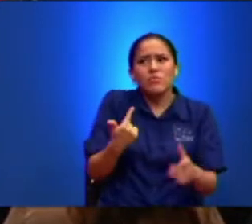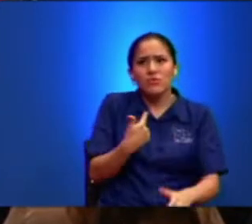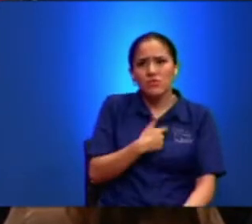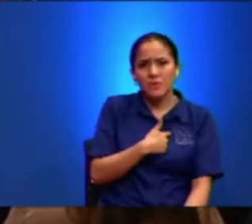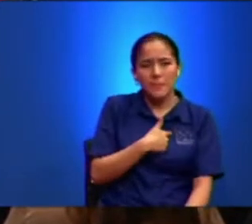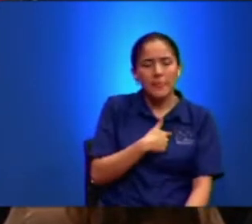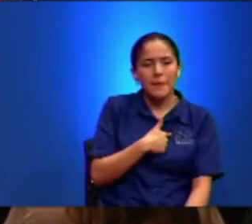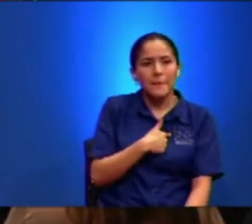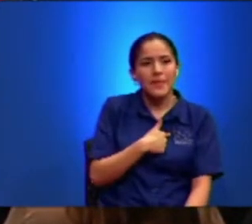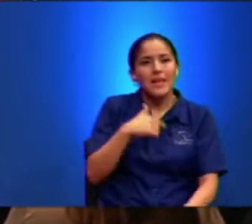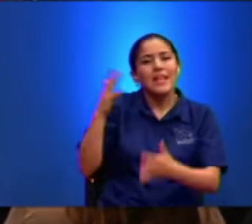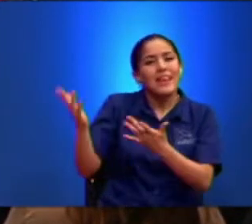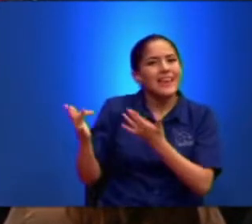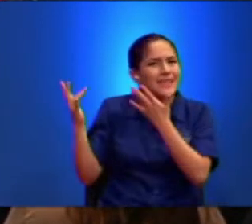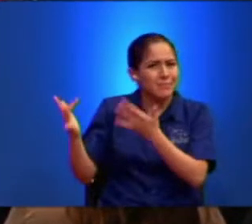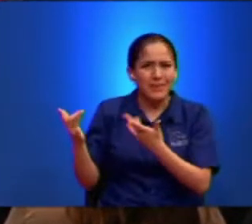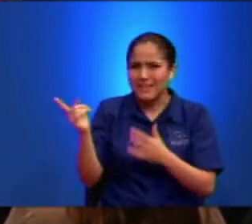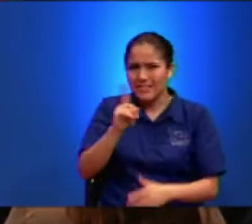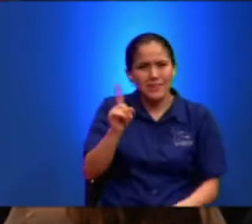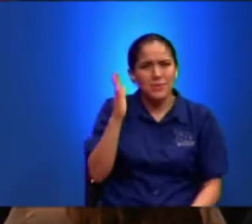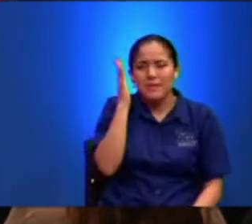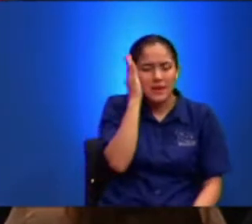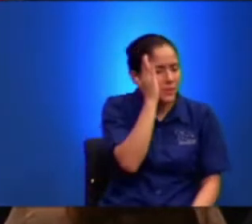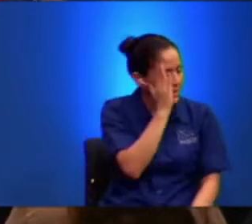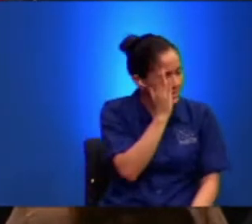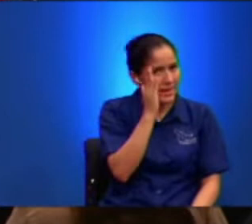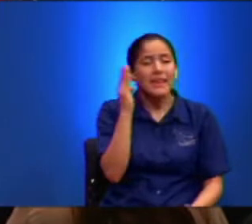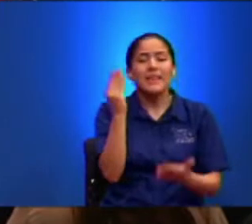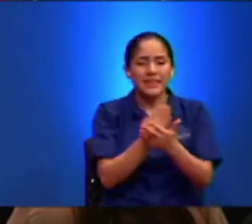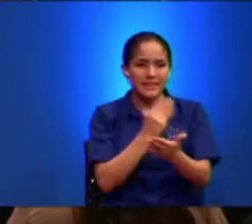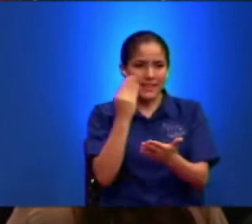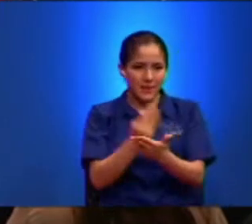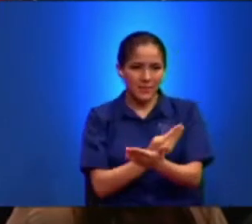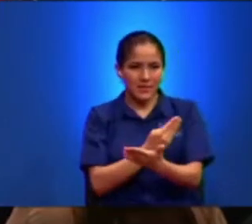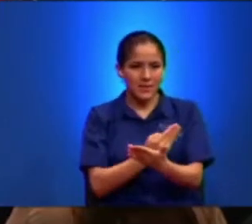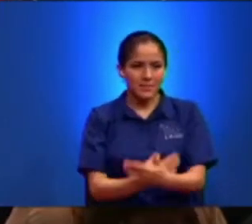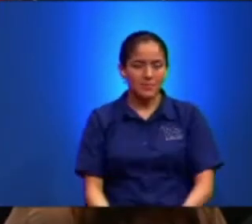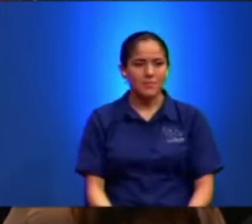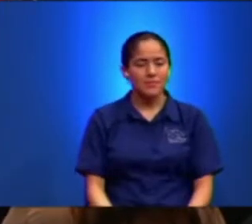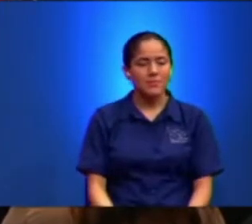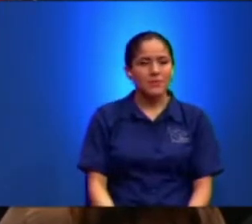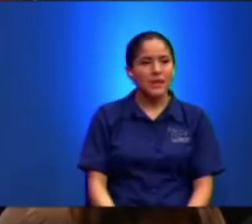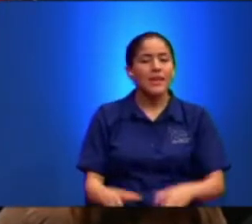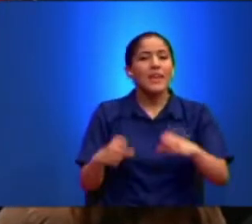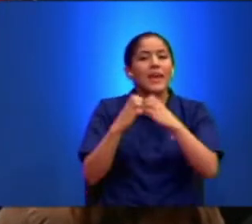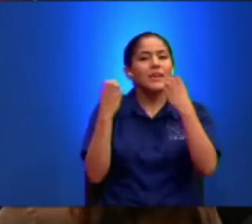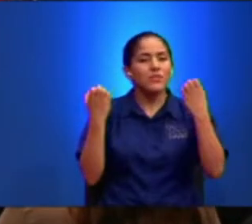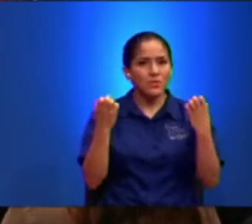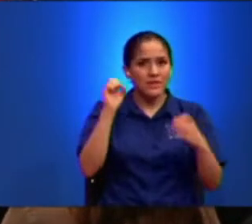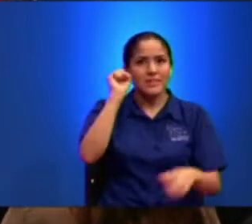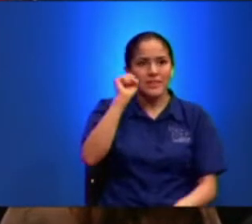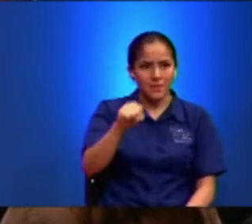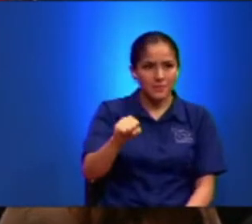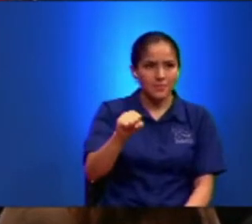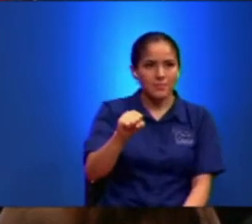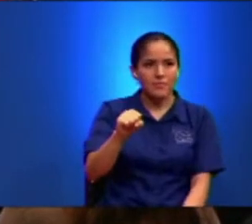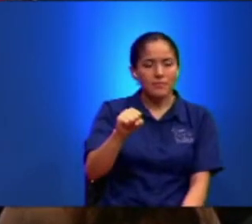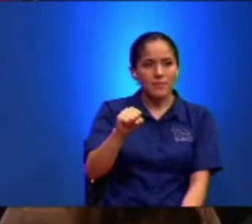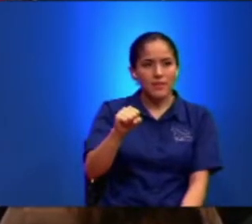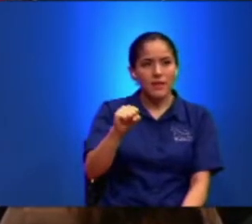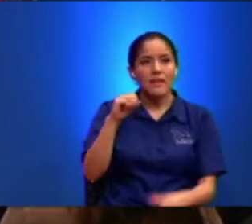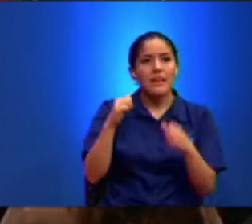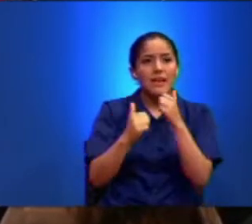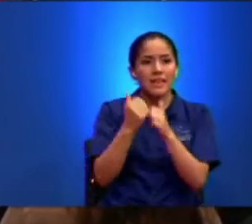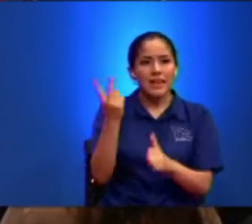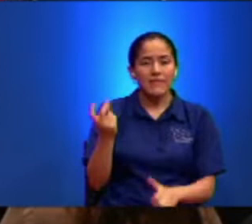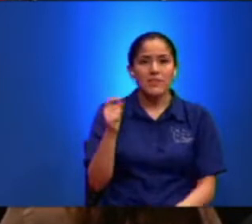Es Que La Esperanza No Avergüenza Hombre Y Está En La Biblia Entonces Si Hay Algunos Cada Vez Que Toma